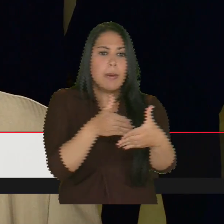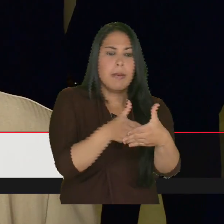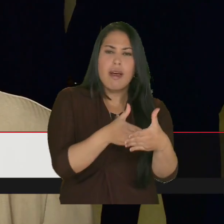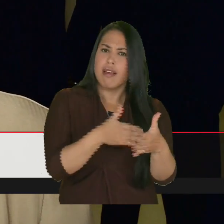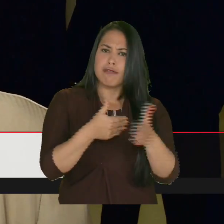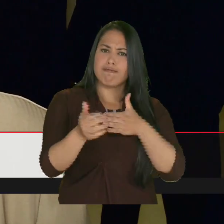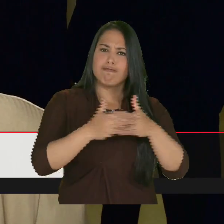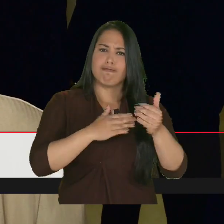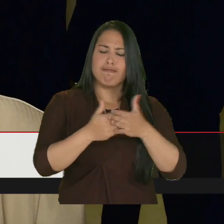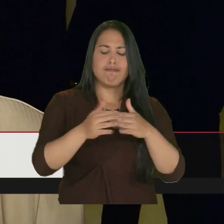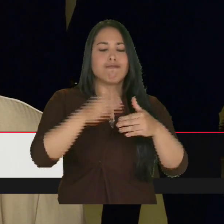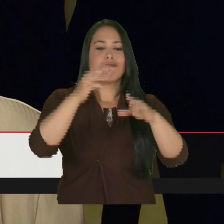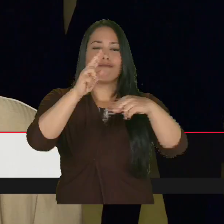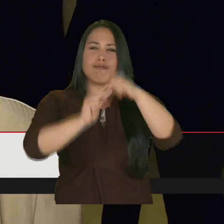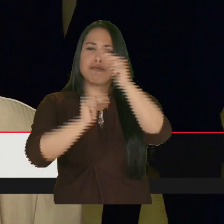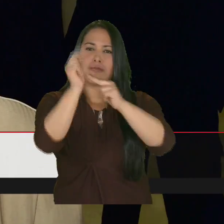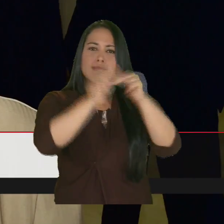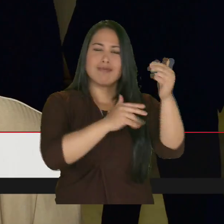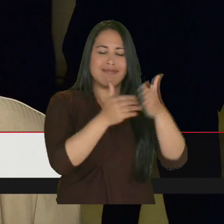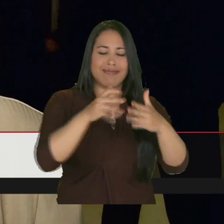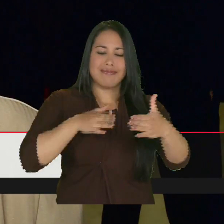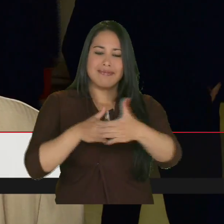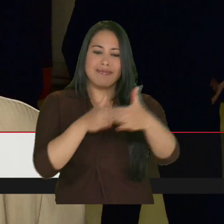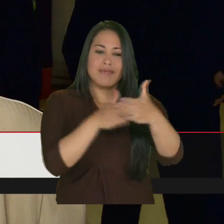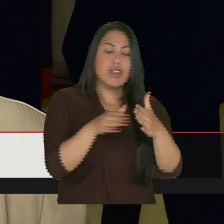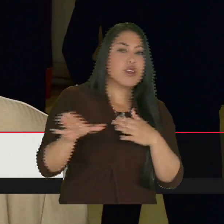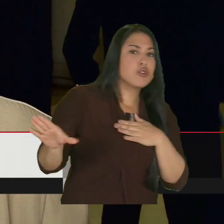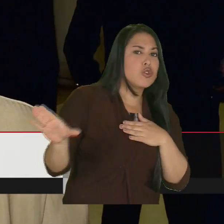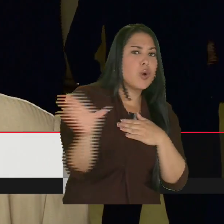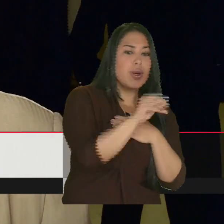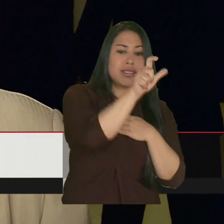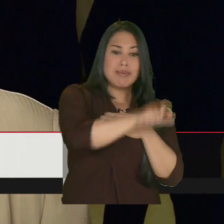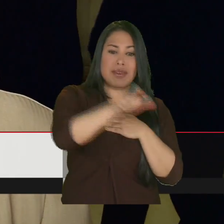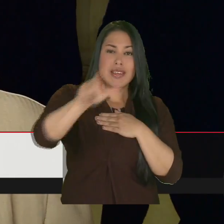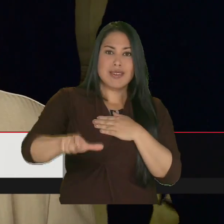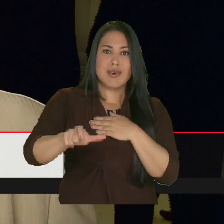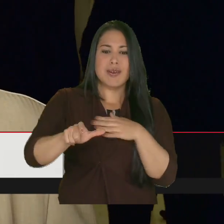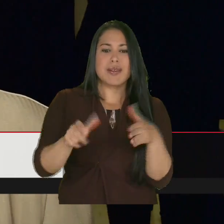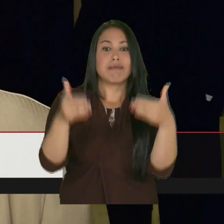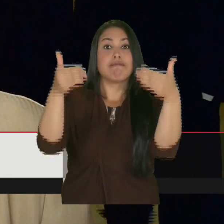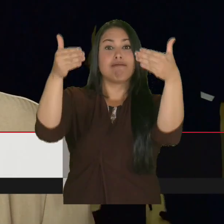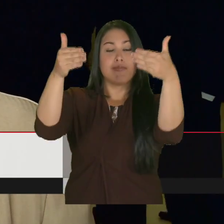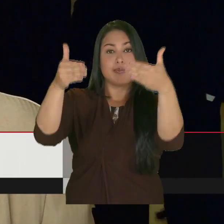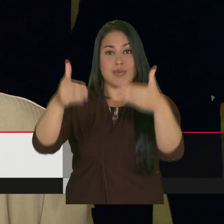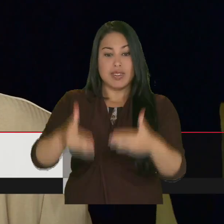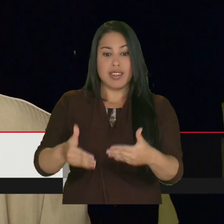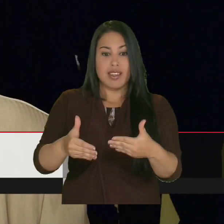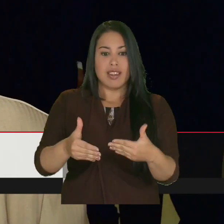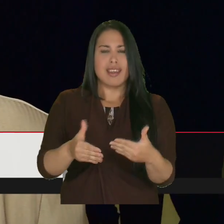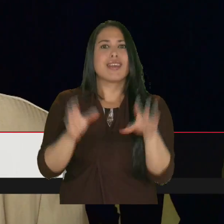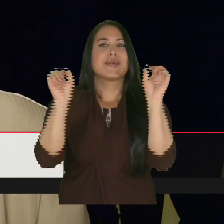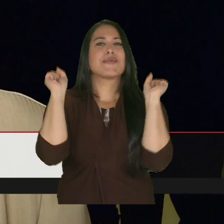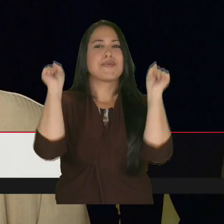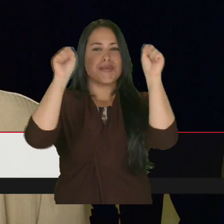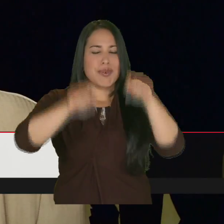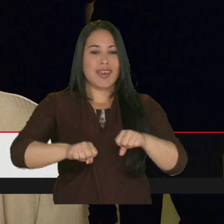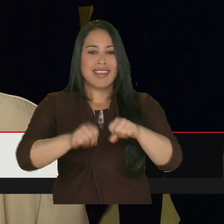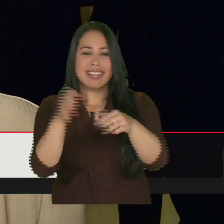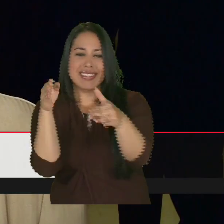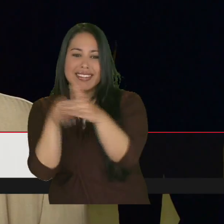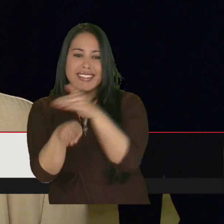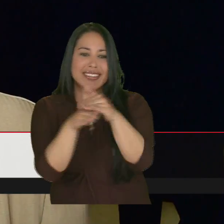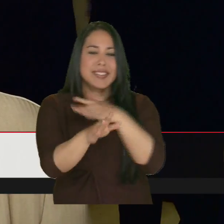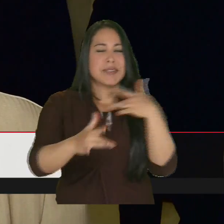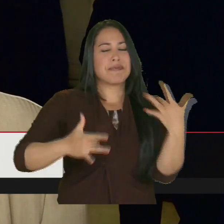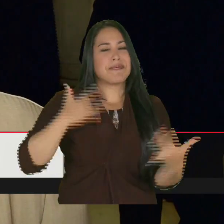eliminen esas barreras arquitectónicas para que todas las personas en estado de